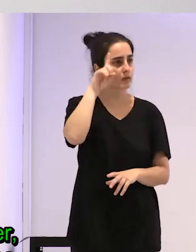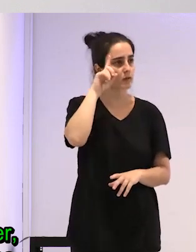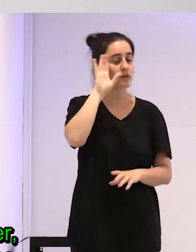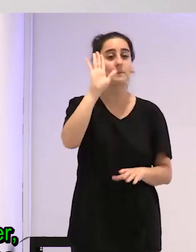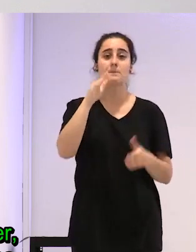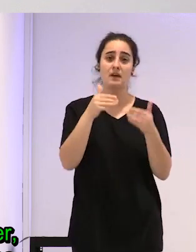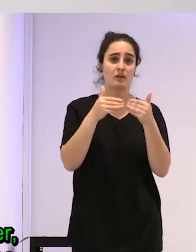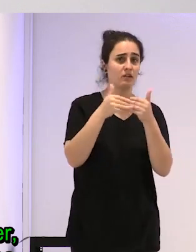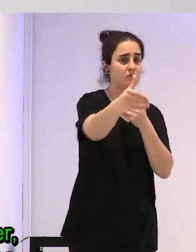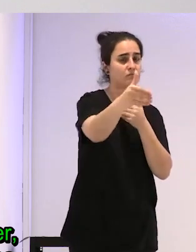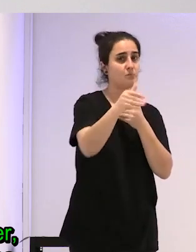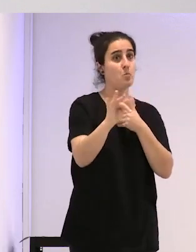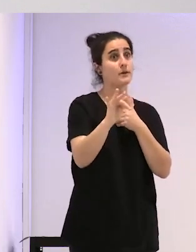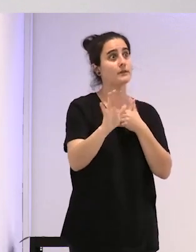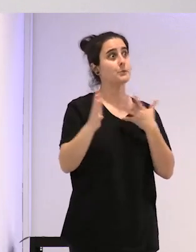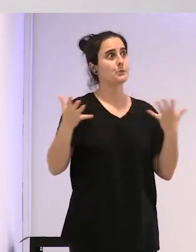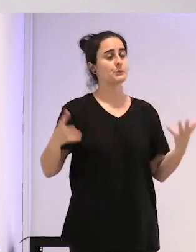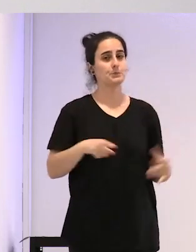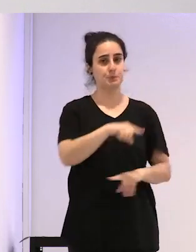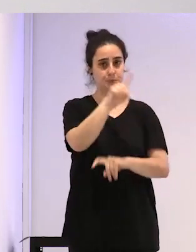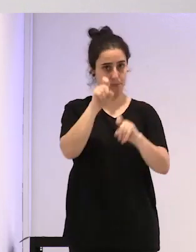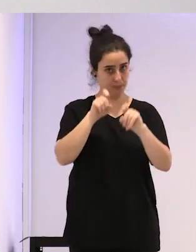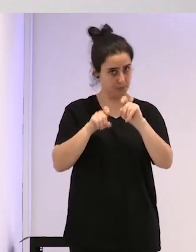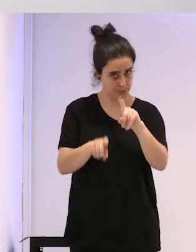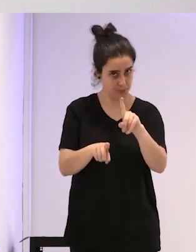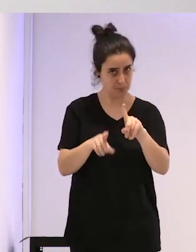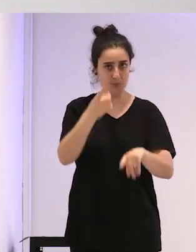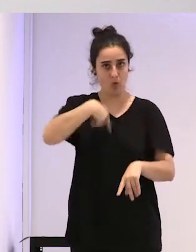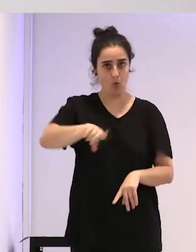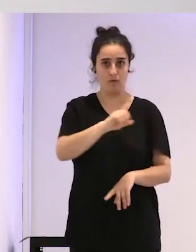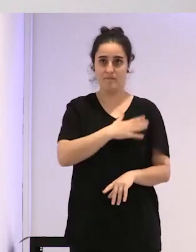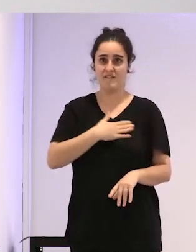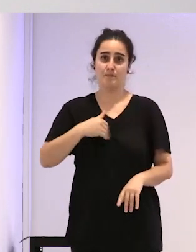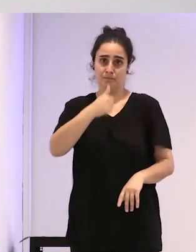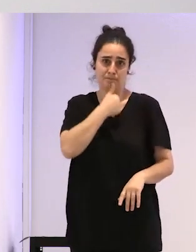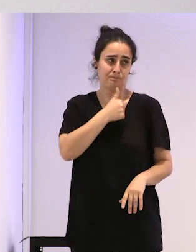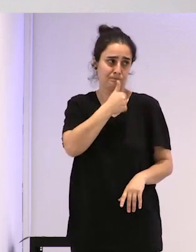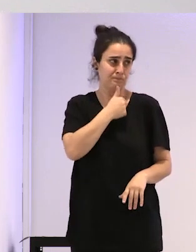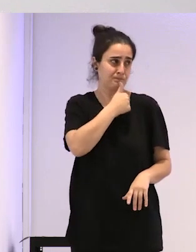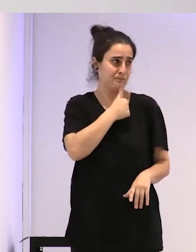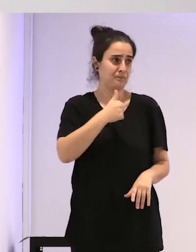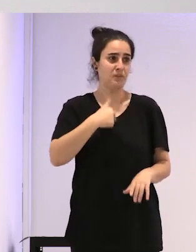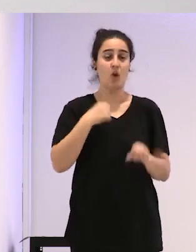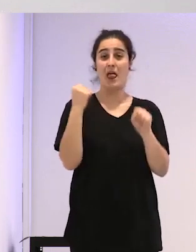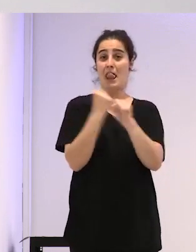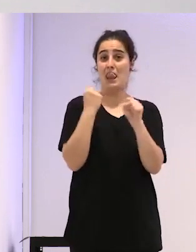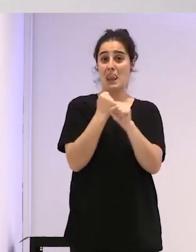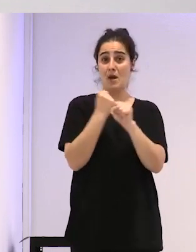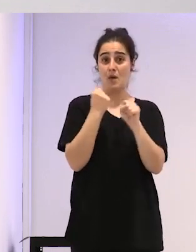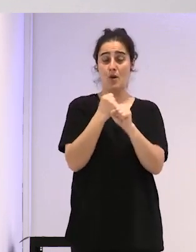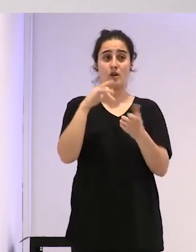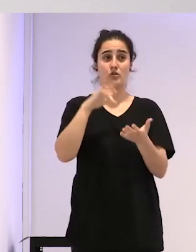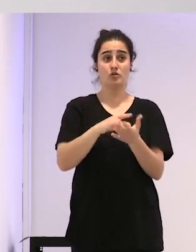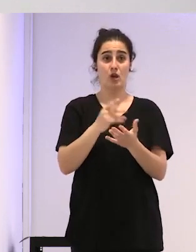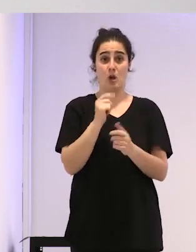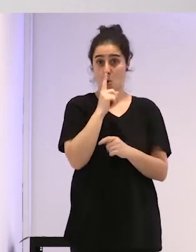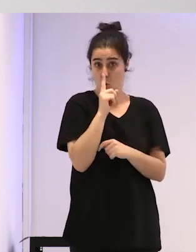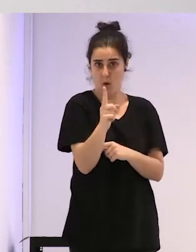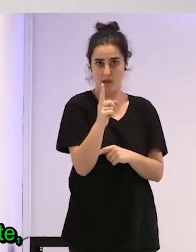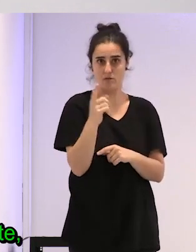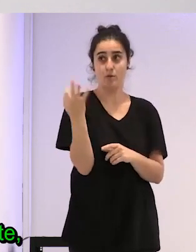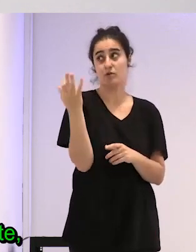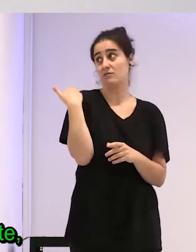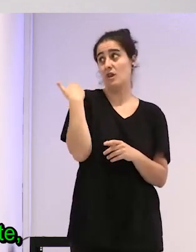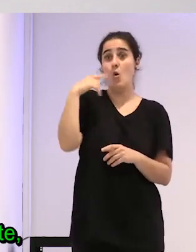avecinan muy buenos tiempos, ¿vale? y intentaré por resistir, a mí me queda un año de vida laboral, dicho, me tenía que haber jubilado hace un mes,